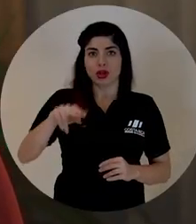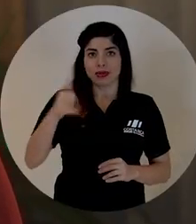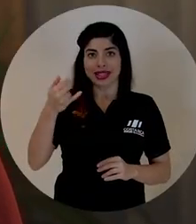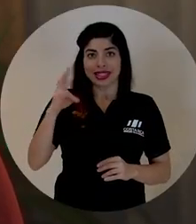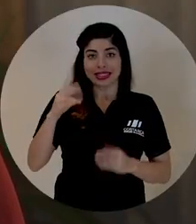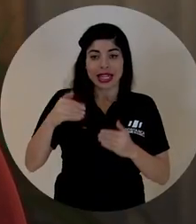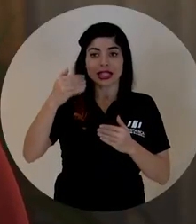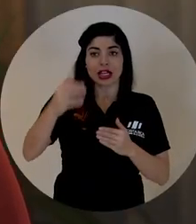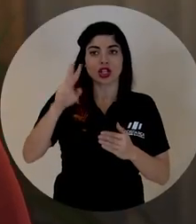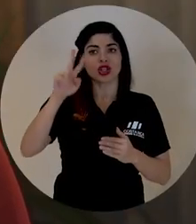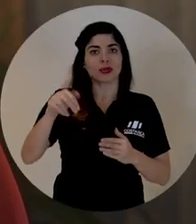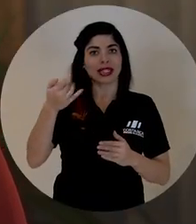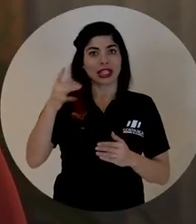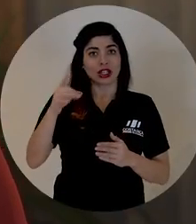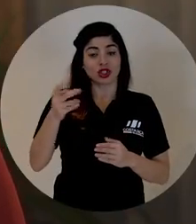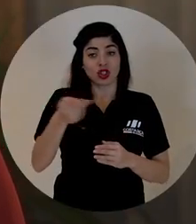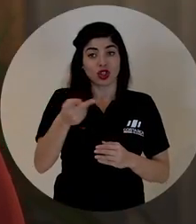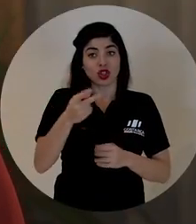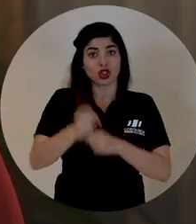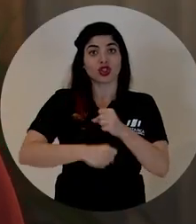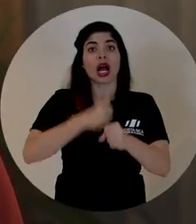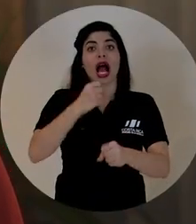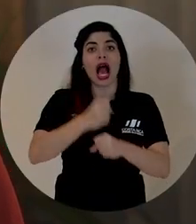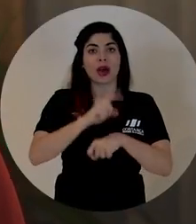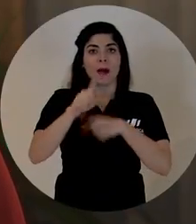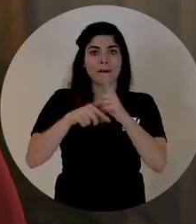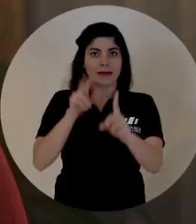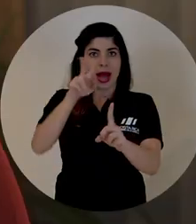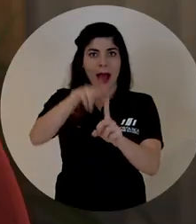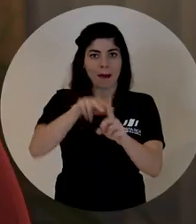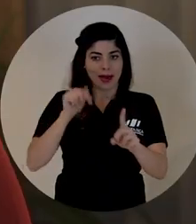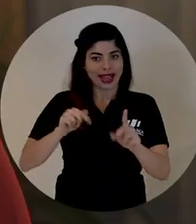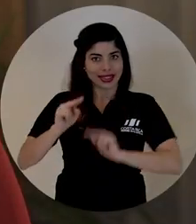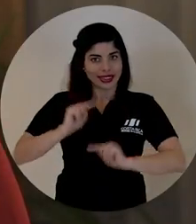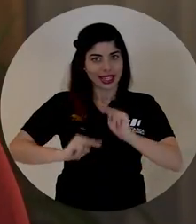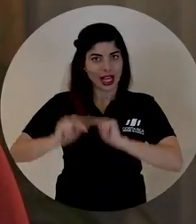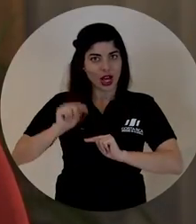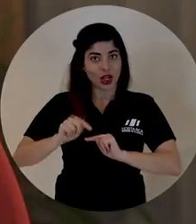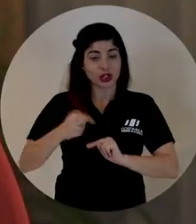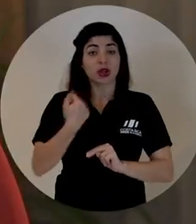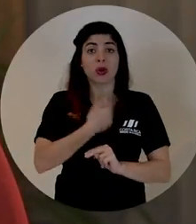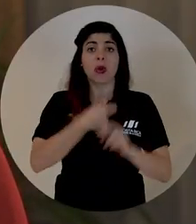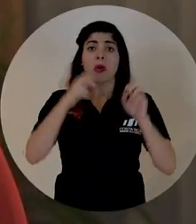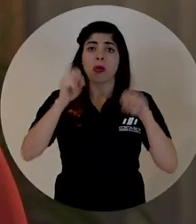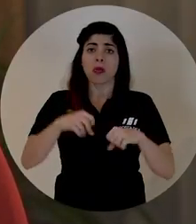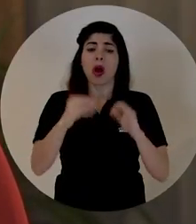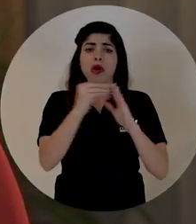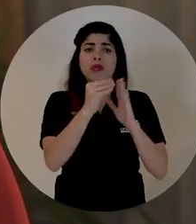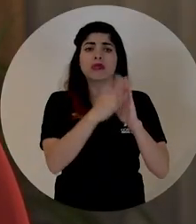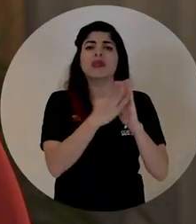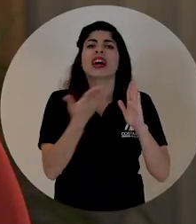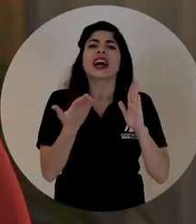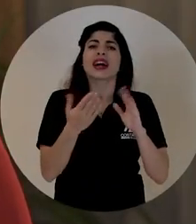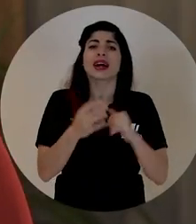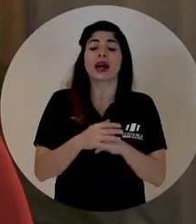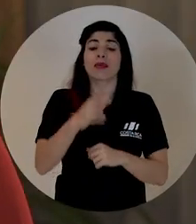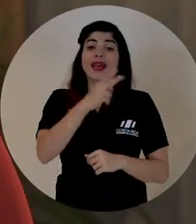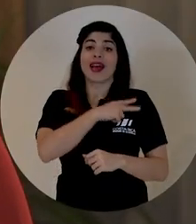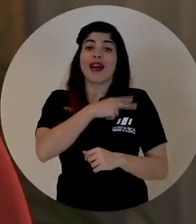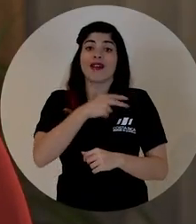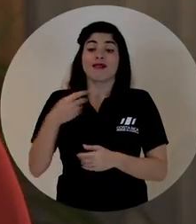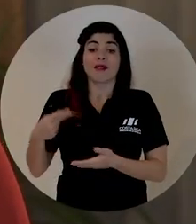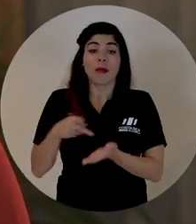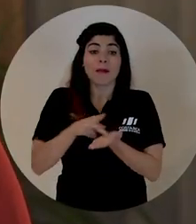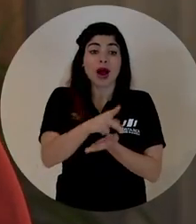2017 y el 2018, que son los años en que regirá la renegociación. Podemos citar la reducción del